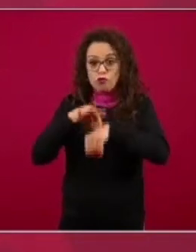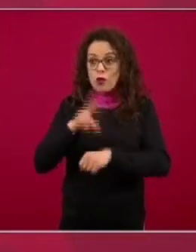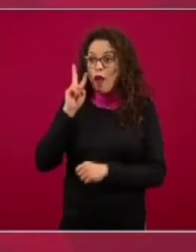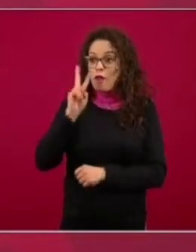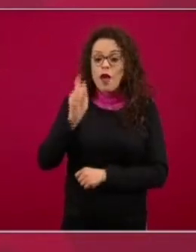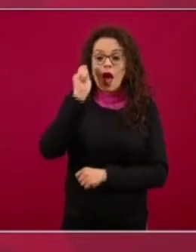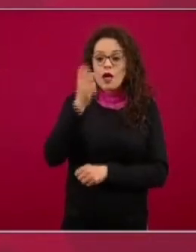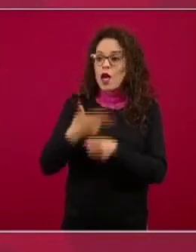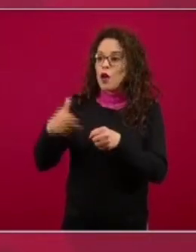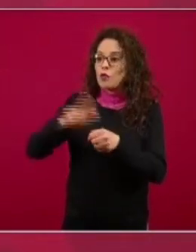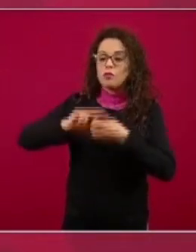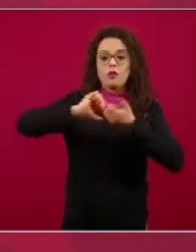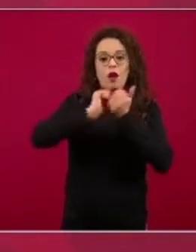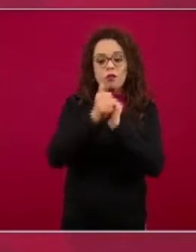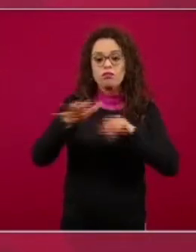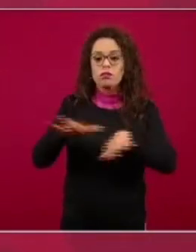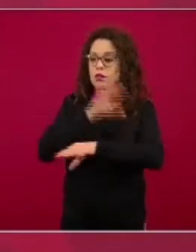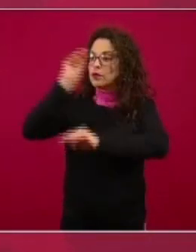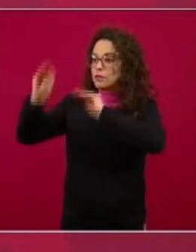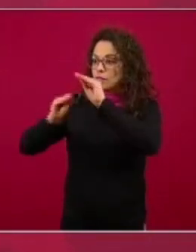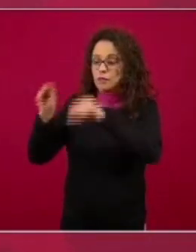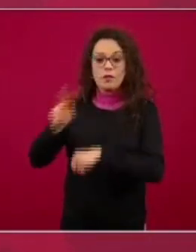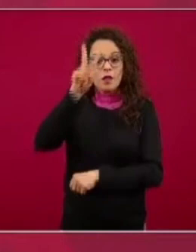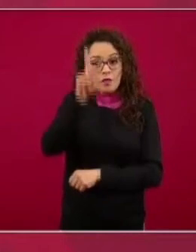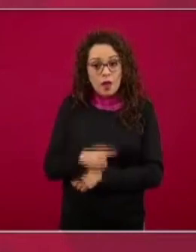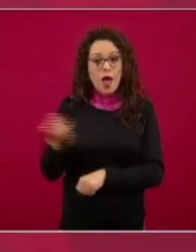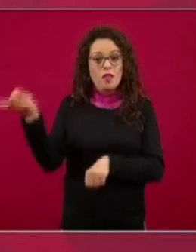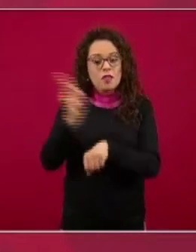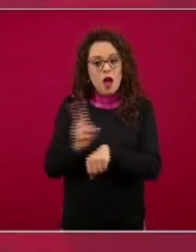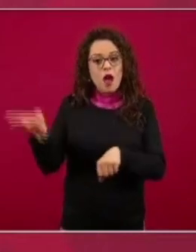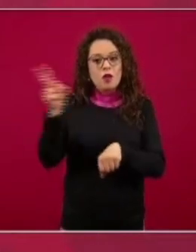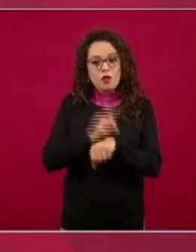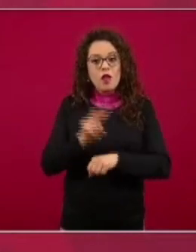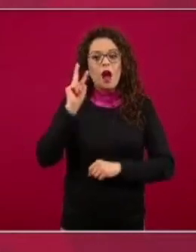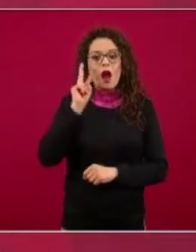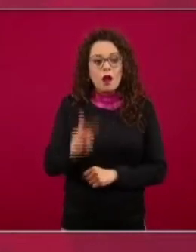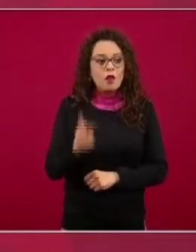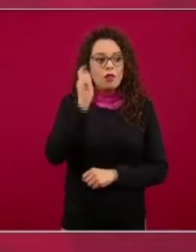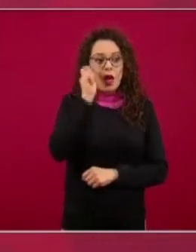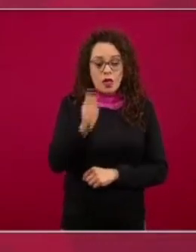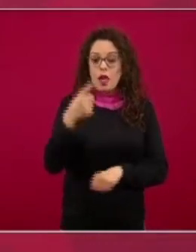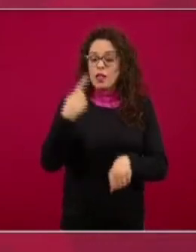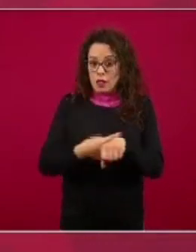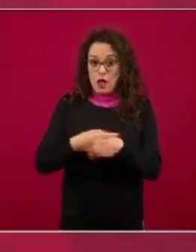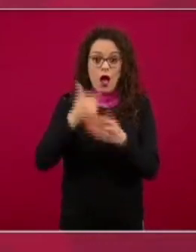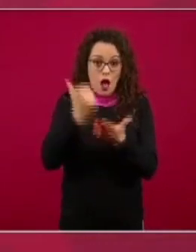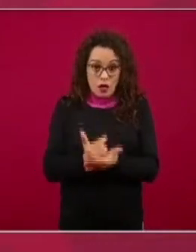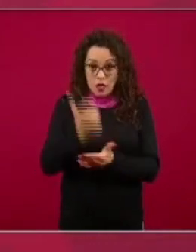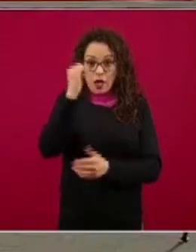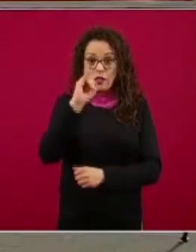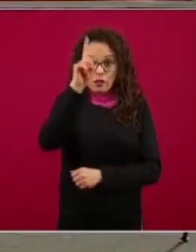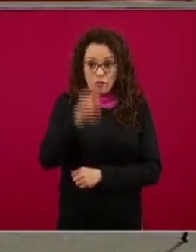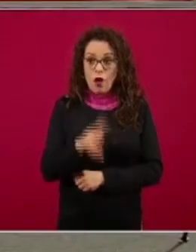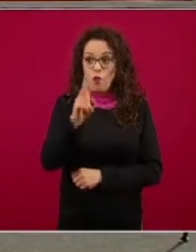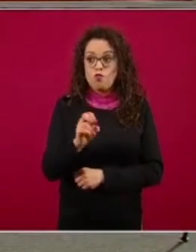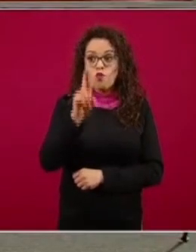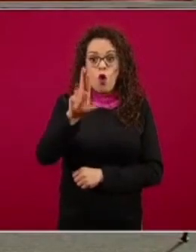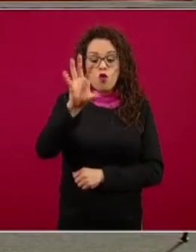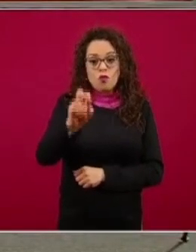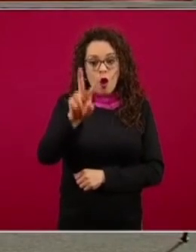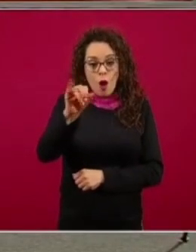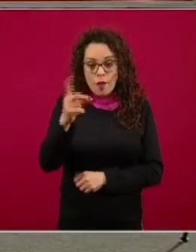los días están viendo el drama humano que representa la enfermedad grave la enfermedad por COVID y la